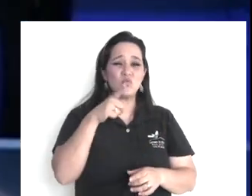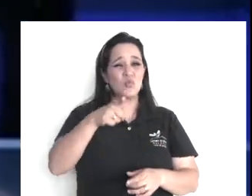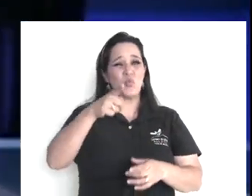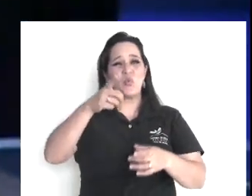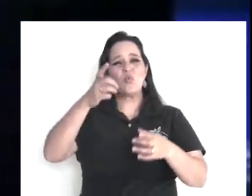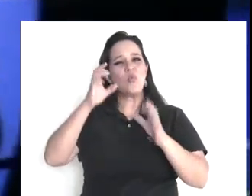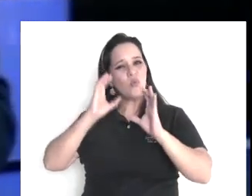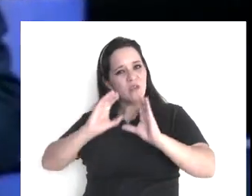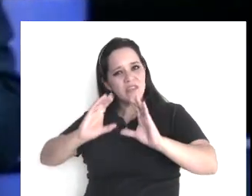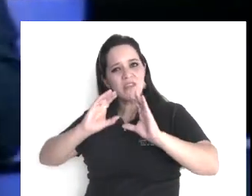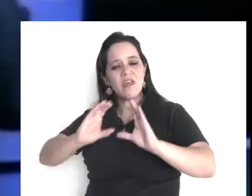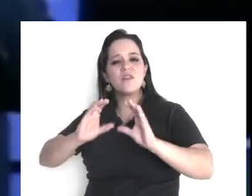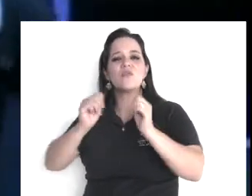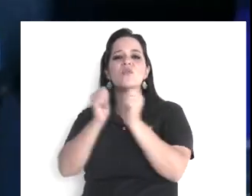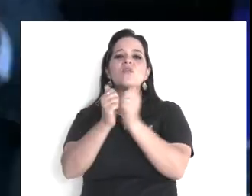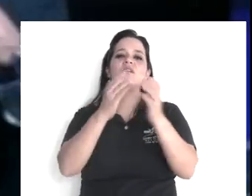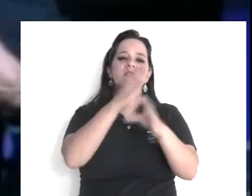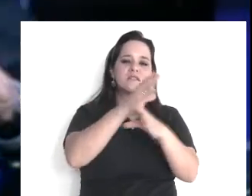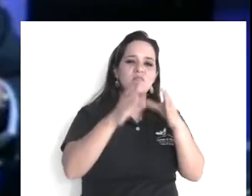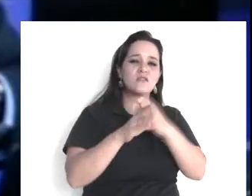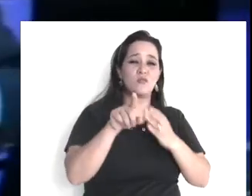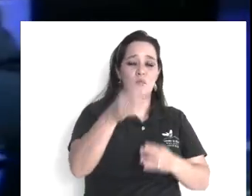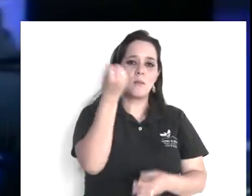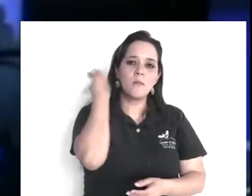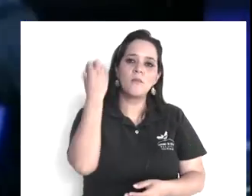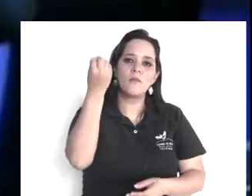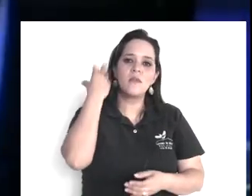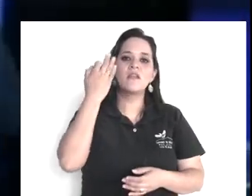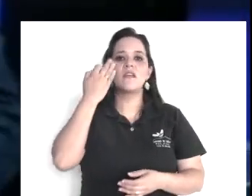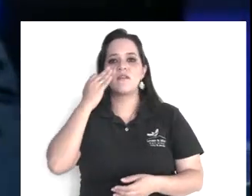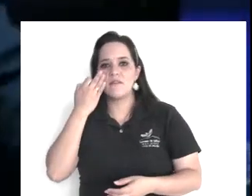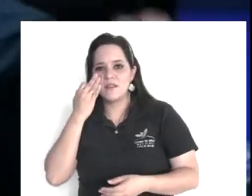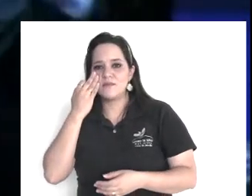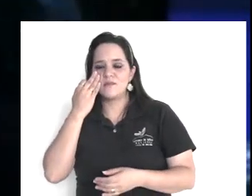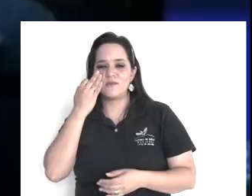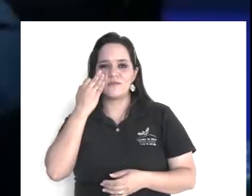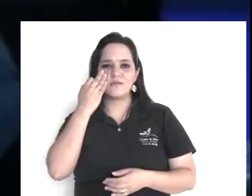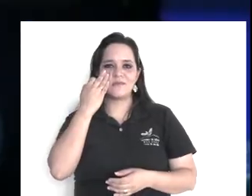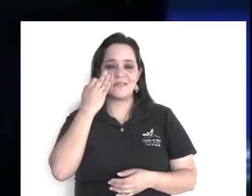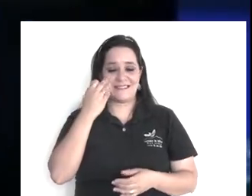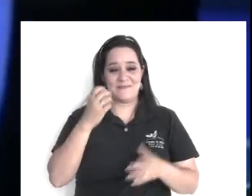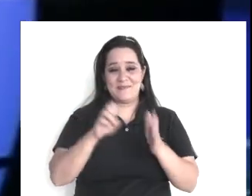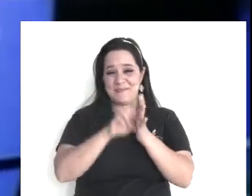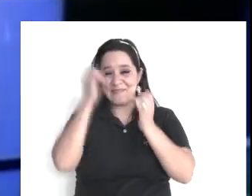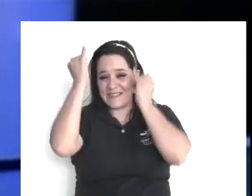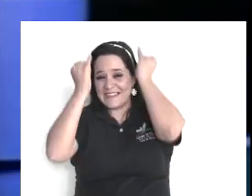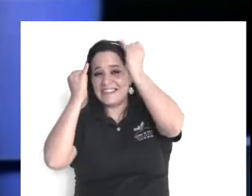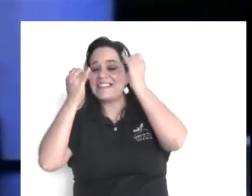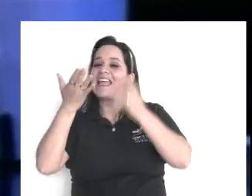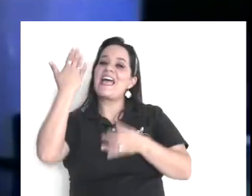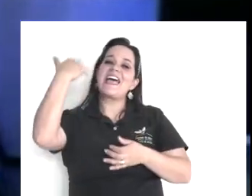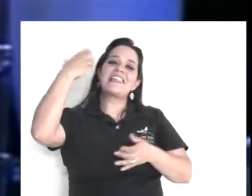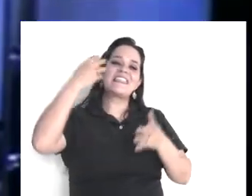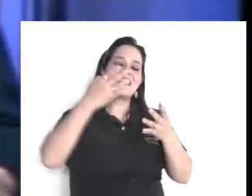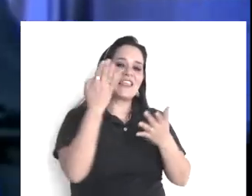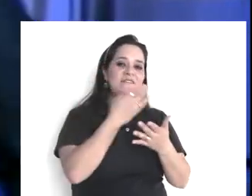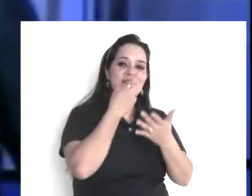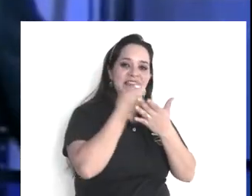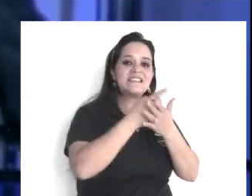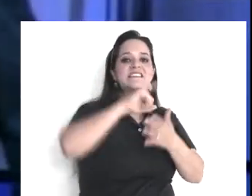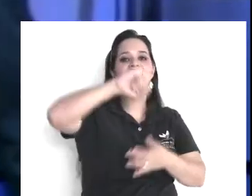ay, ¿saben una cosa? Yo entiendo ahora, por qué Job decía, me aborrezco, así decía Job, me